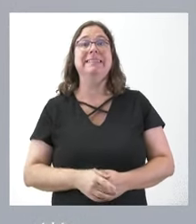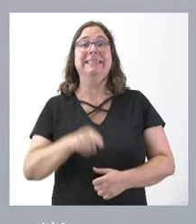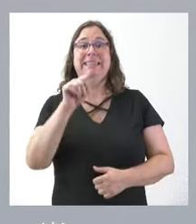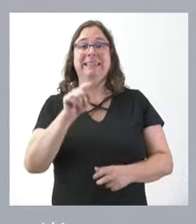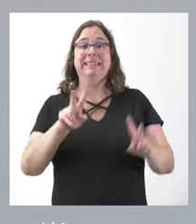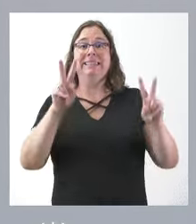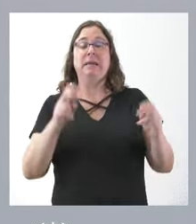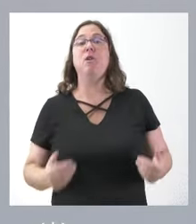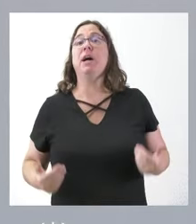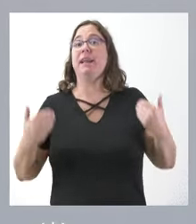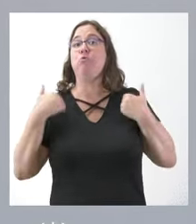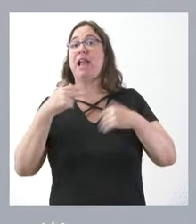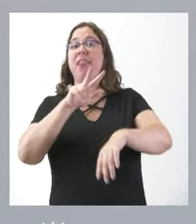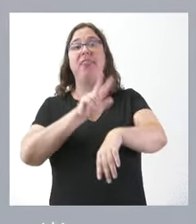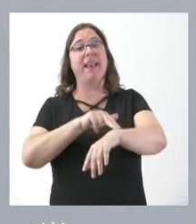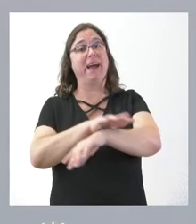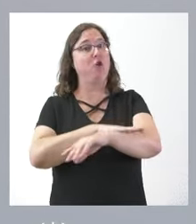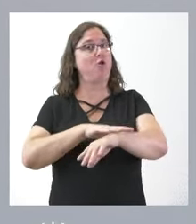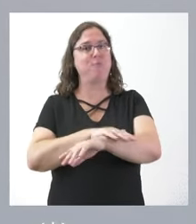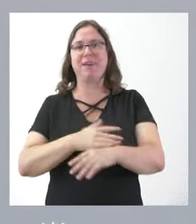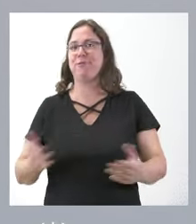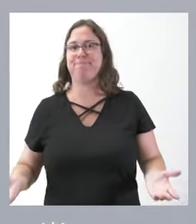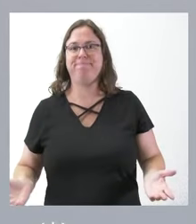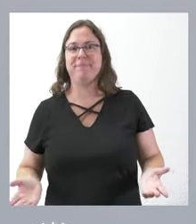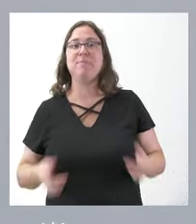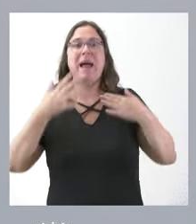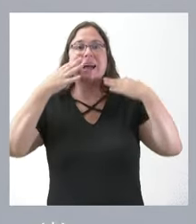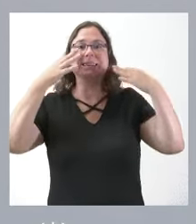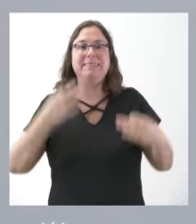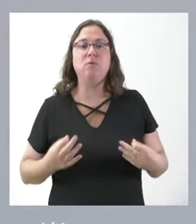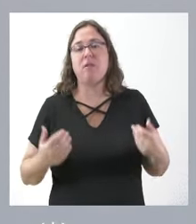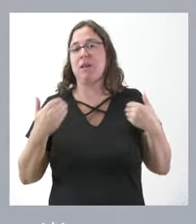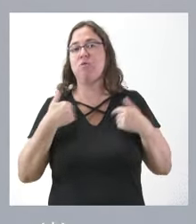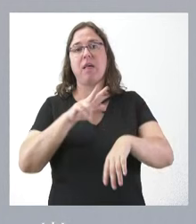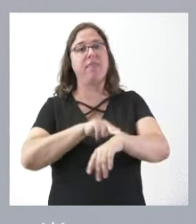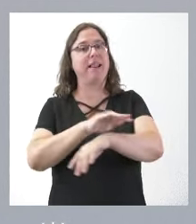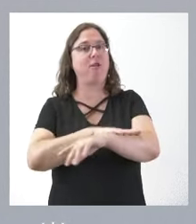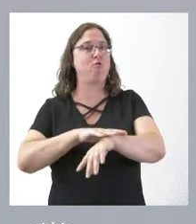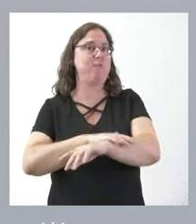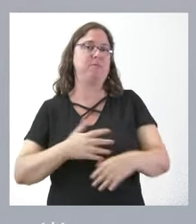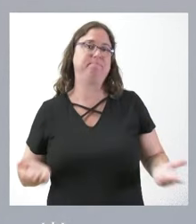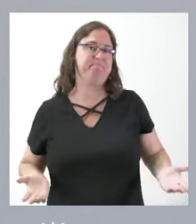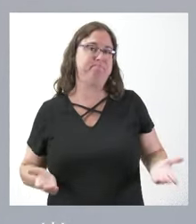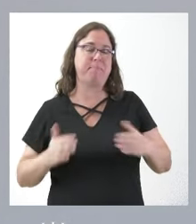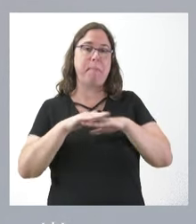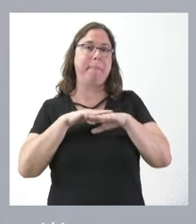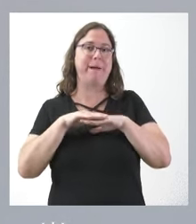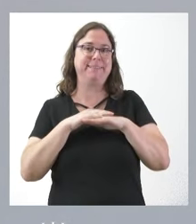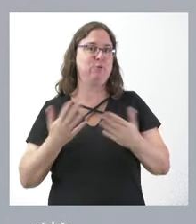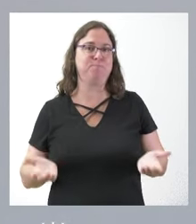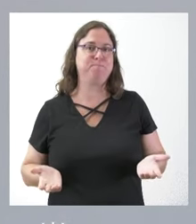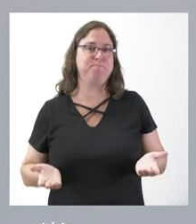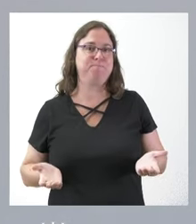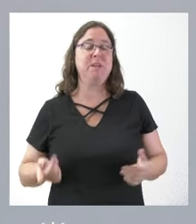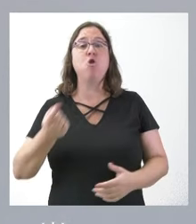al delegado del Gobierno establecer los mecanismos para que se garantice la seguridad. Esto es algo básico para nosotros. Nosotros no